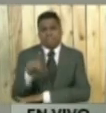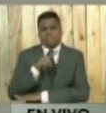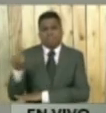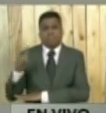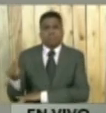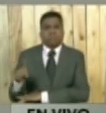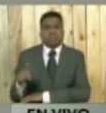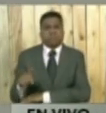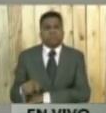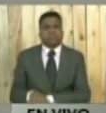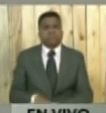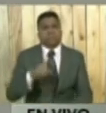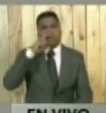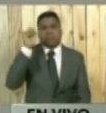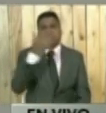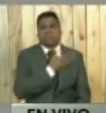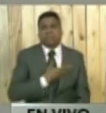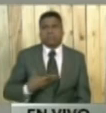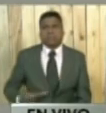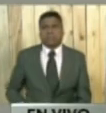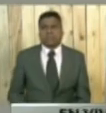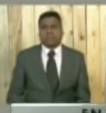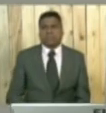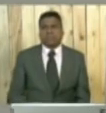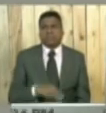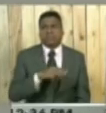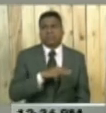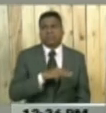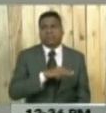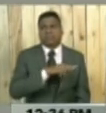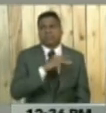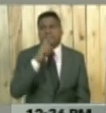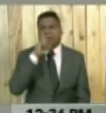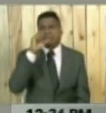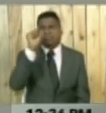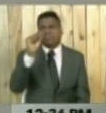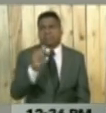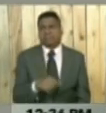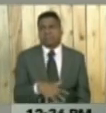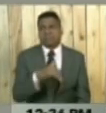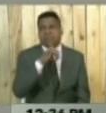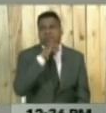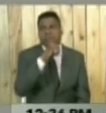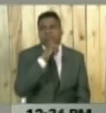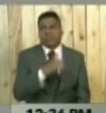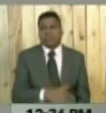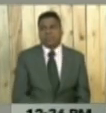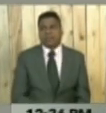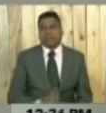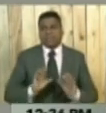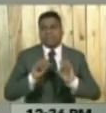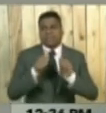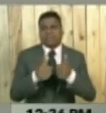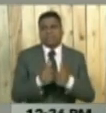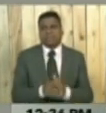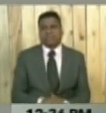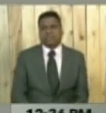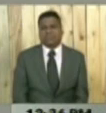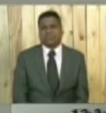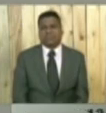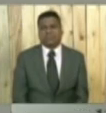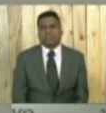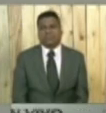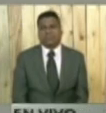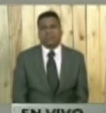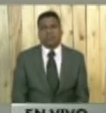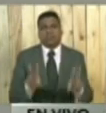Presidente de la República Bolivariana de Venezuela, Nicolás Maduro Moro, queremos informar el inicio de